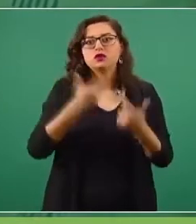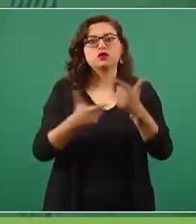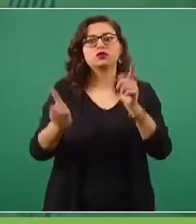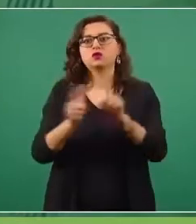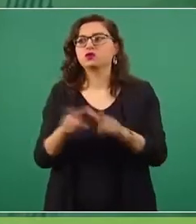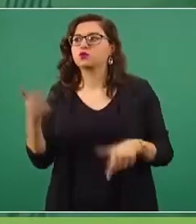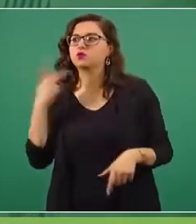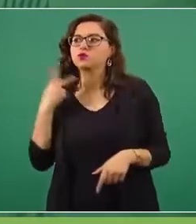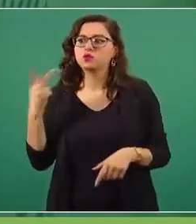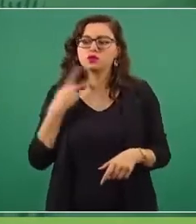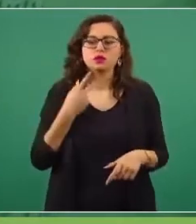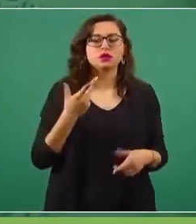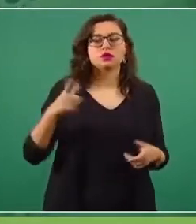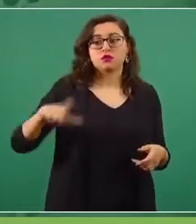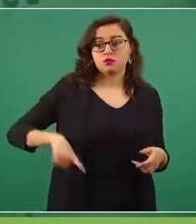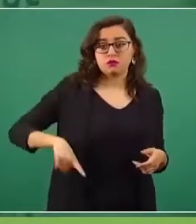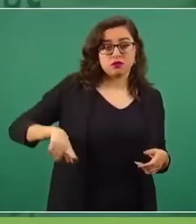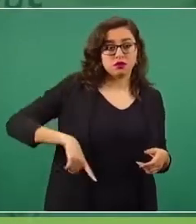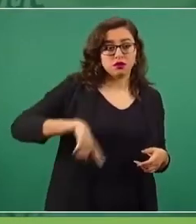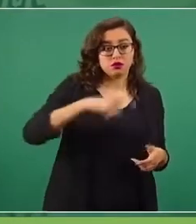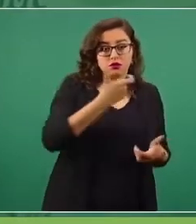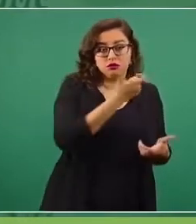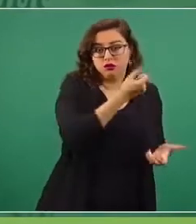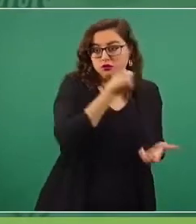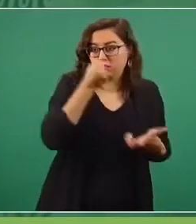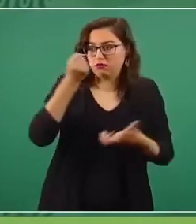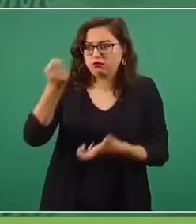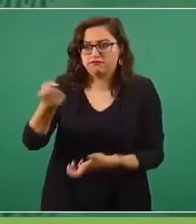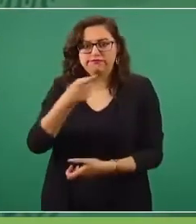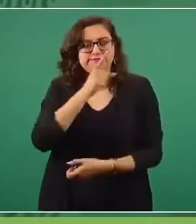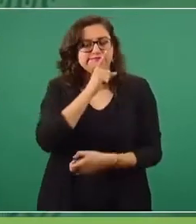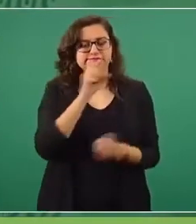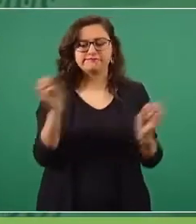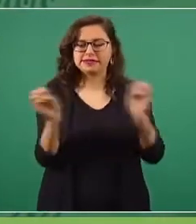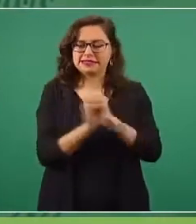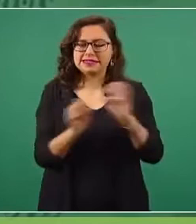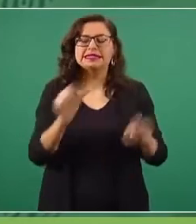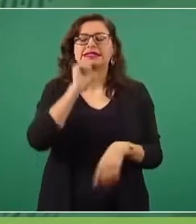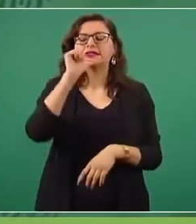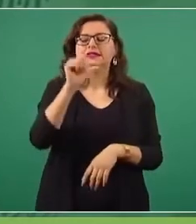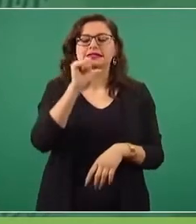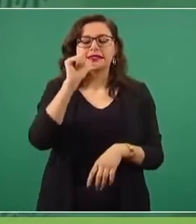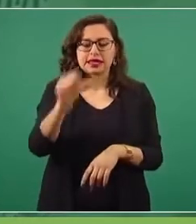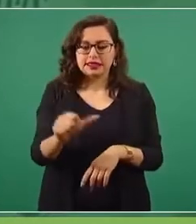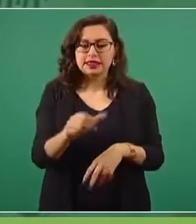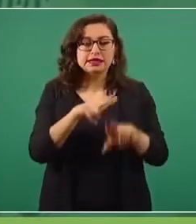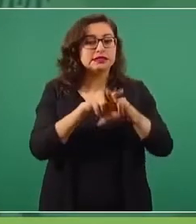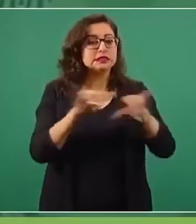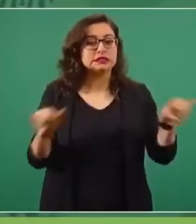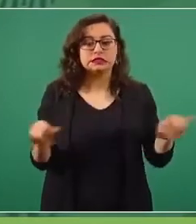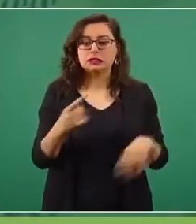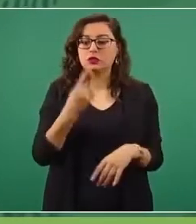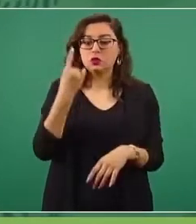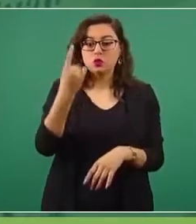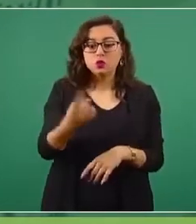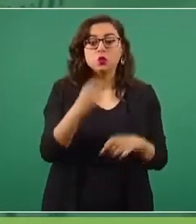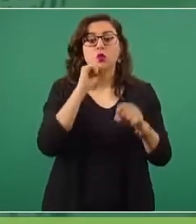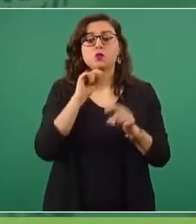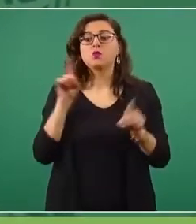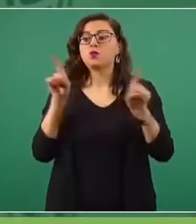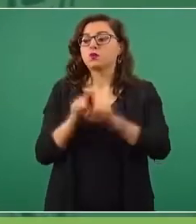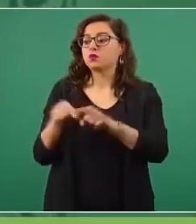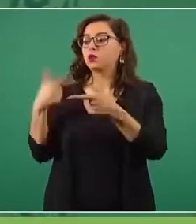Que se denuncie si los candidatos reciben dinero de la delincuencia